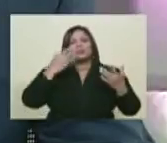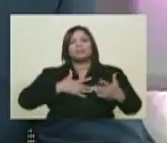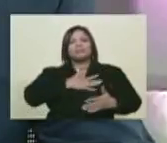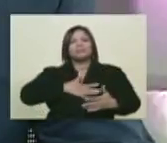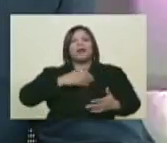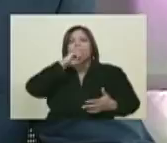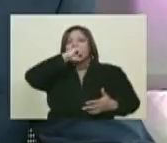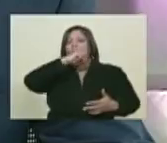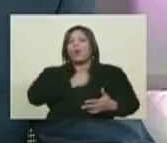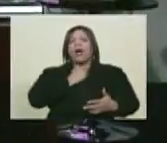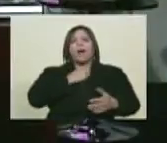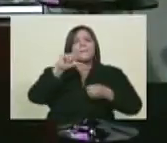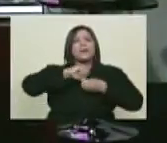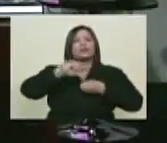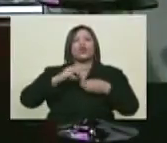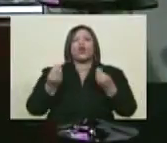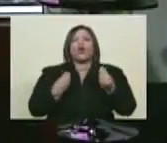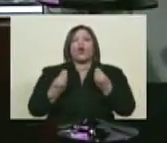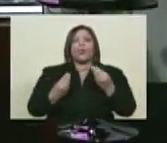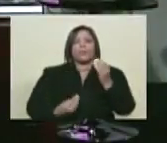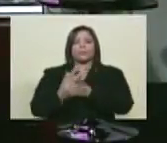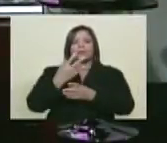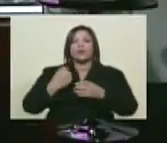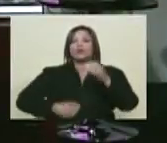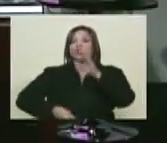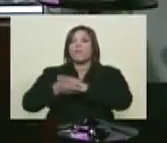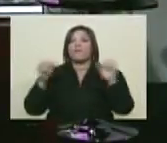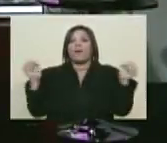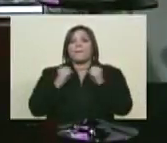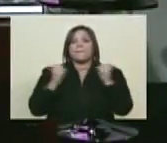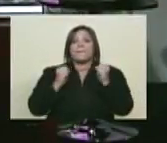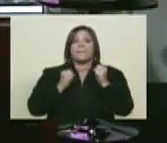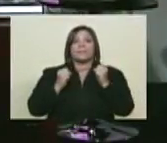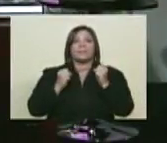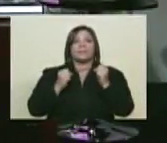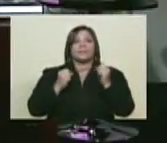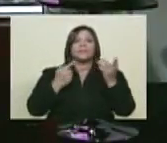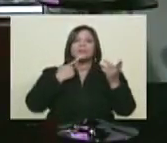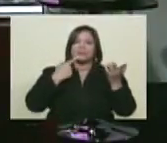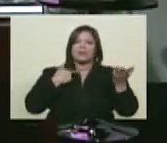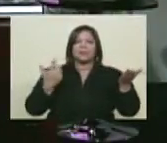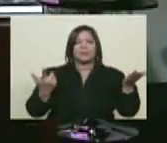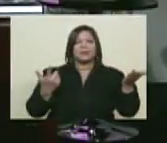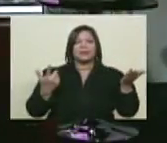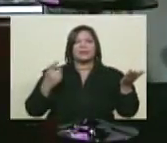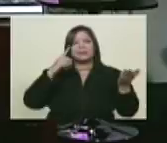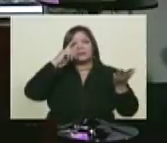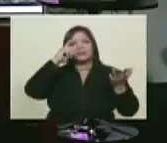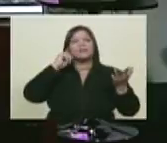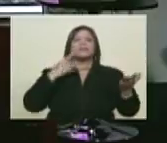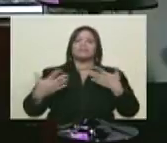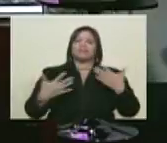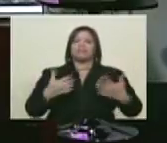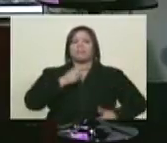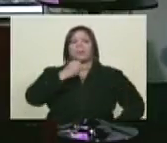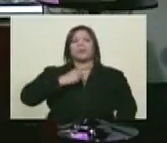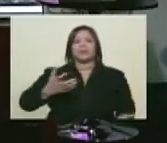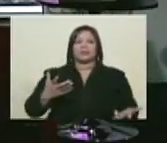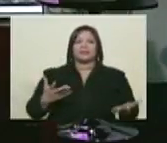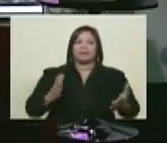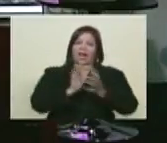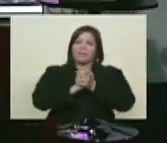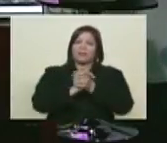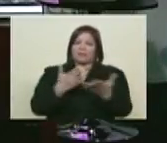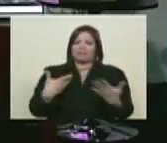por el petróleo? Ministro, yo me fui a Mérida a estudiar... Usted puede llamar a Ernesto, hermano, usted hace una entrevista aquí como periodista, ¿no? Como amigo.